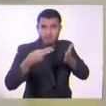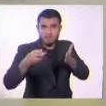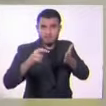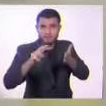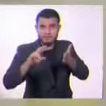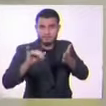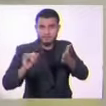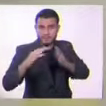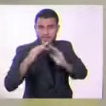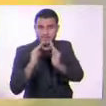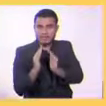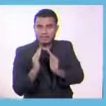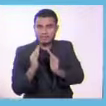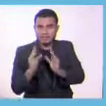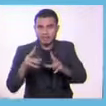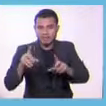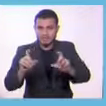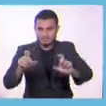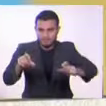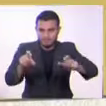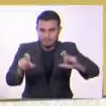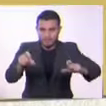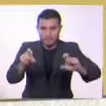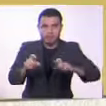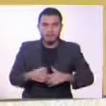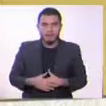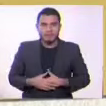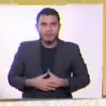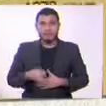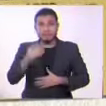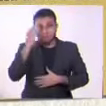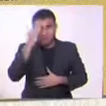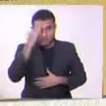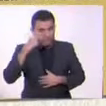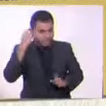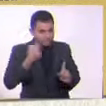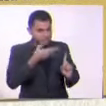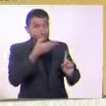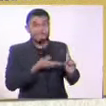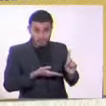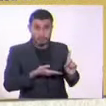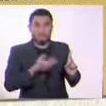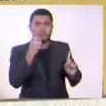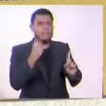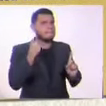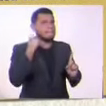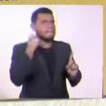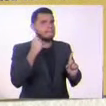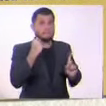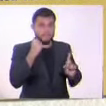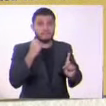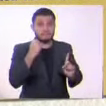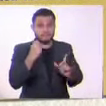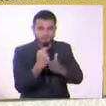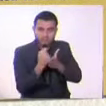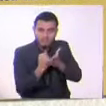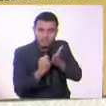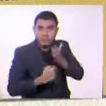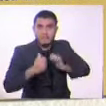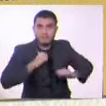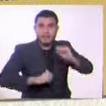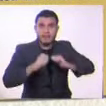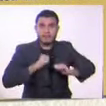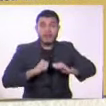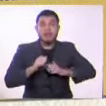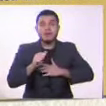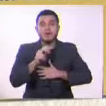Casa de Muñecas. ¿Sabías que Henry Ibsen fue un importante dramaturgo de origen noruego que